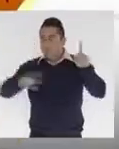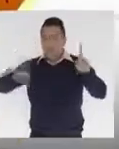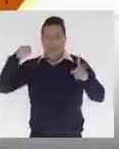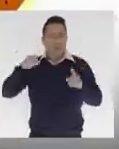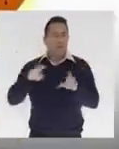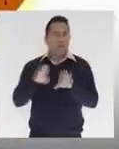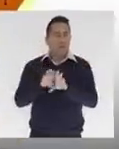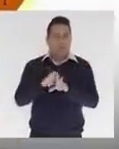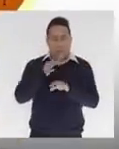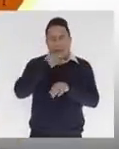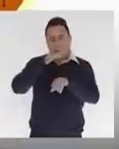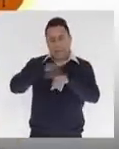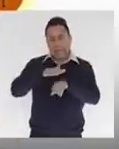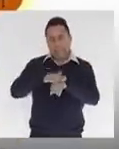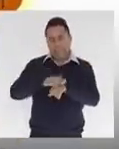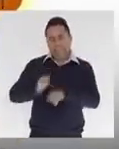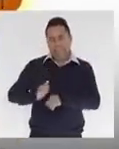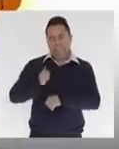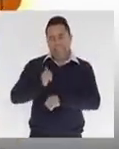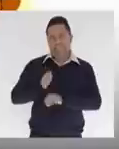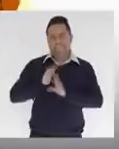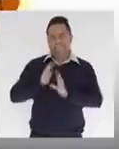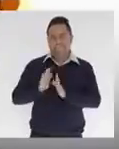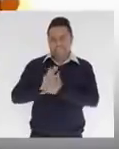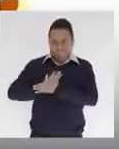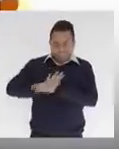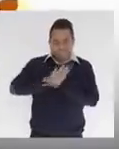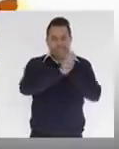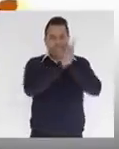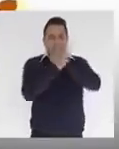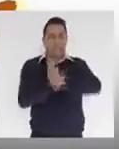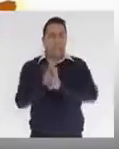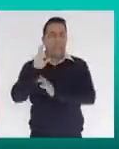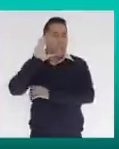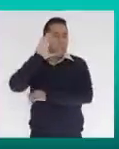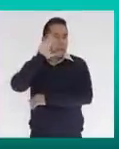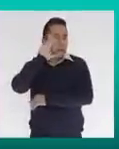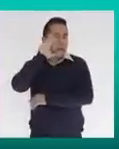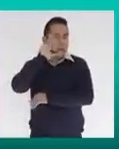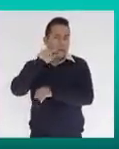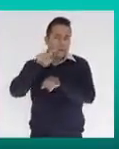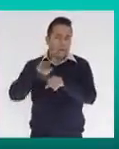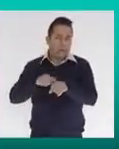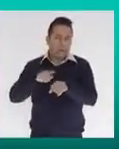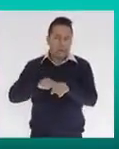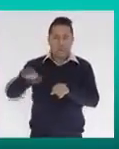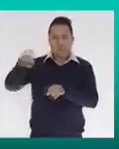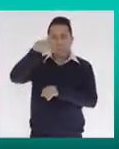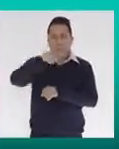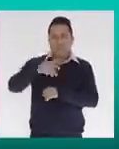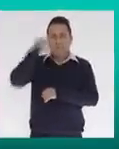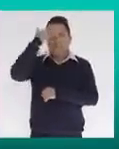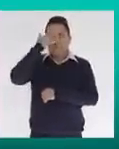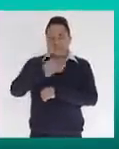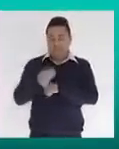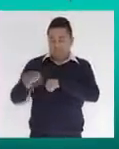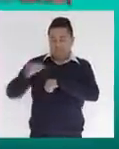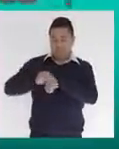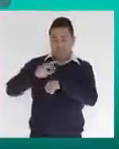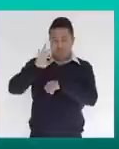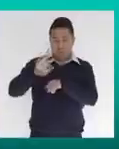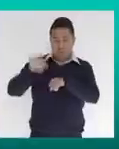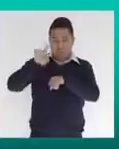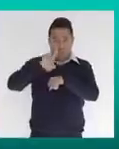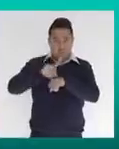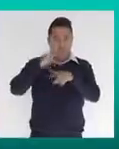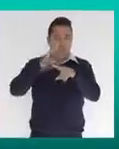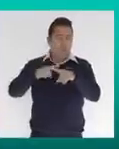informarles que pasamos a semáforo naranja. Y como ustedes saben, el reto 40 días por Oaxaca